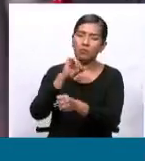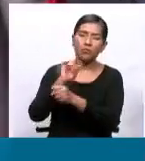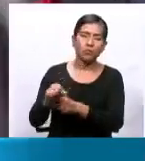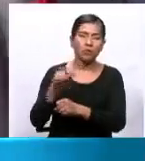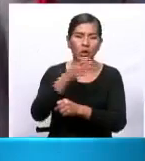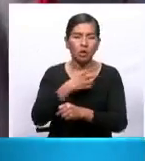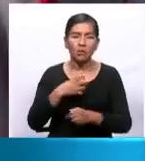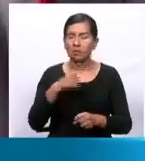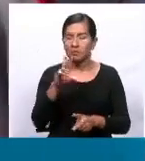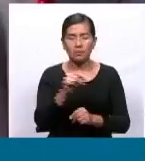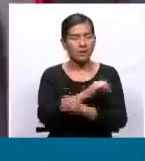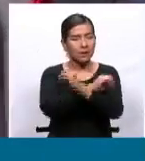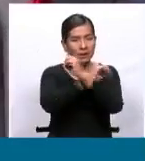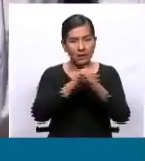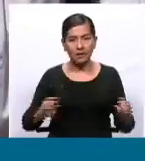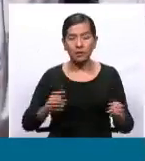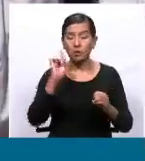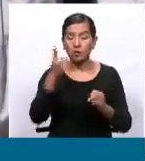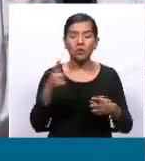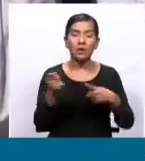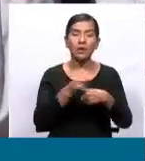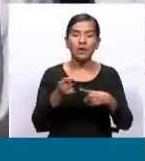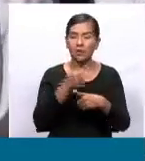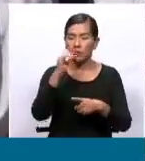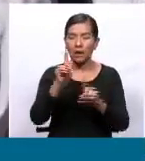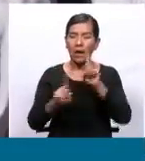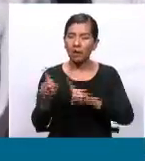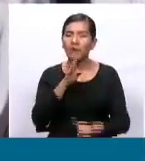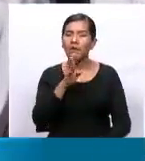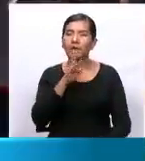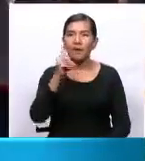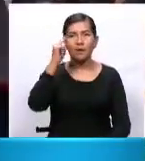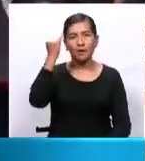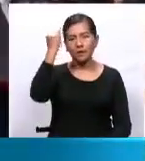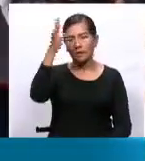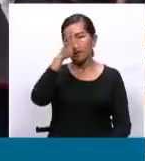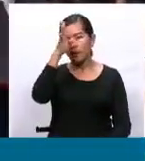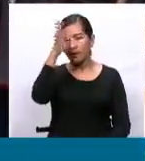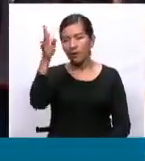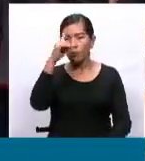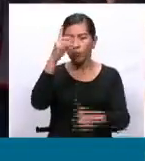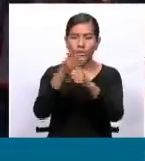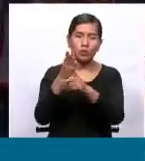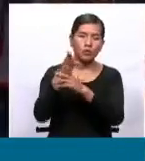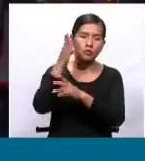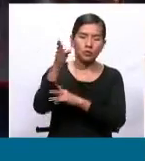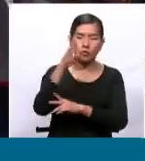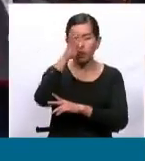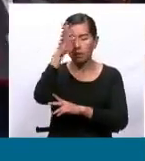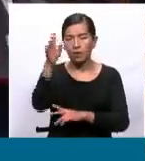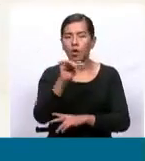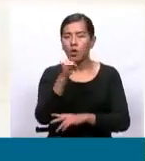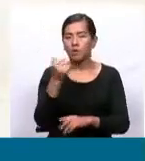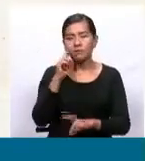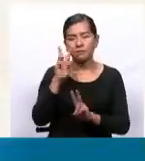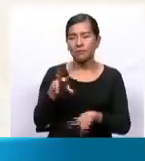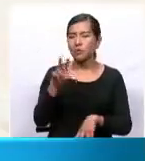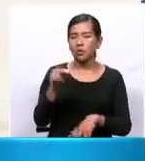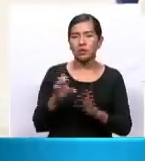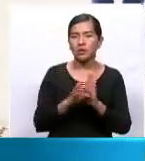actores que realmente han utilizado este tema del censo para otro tipo de fines que creemos y estamos seguros han sido más